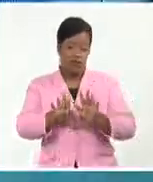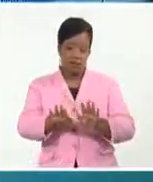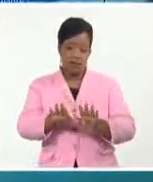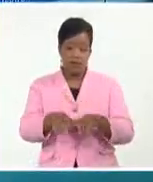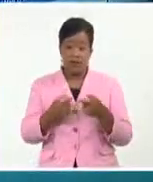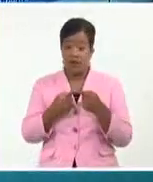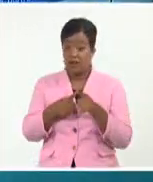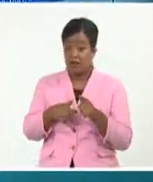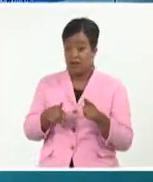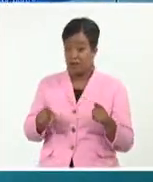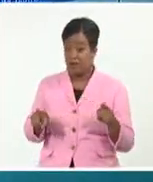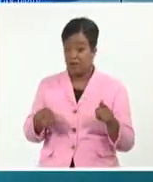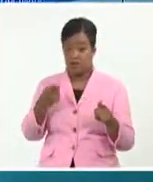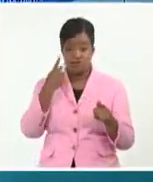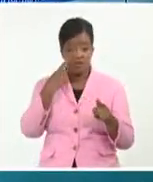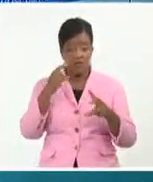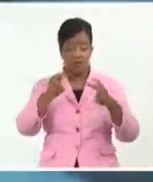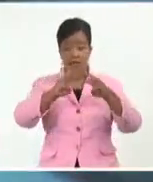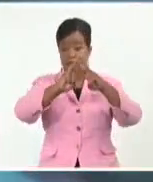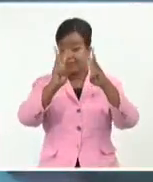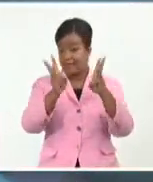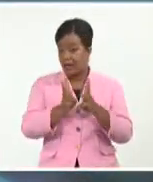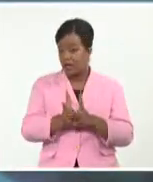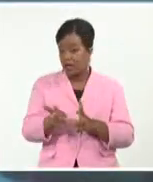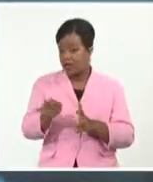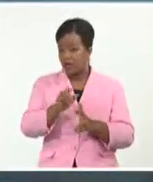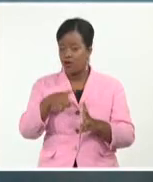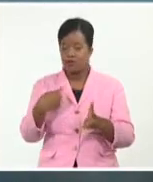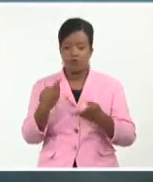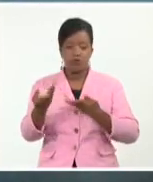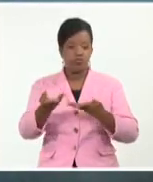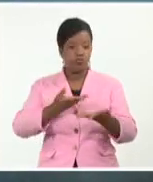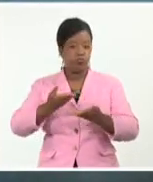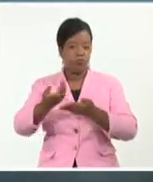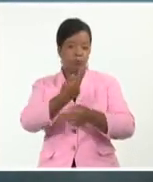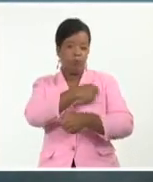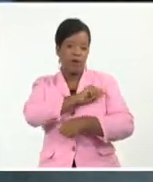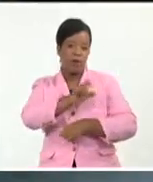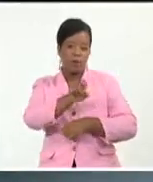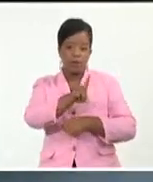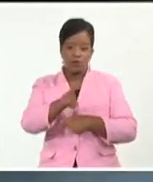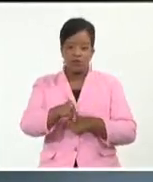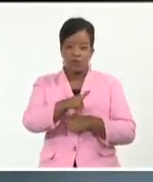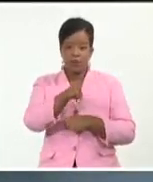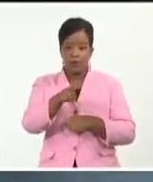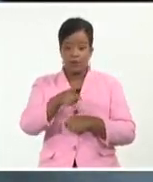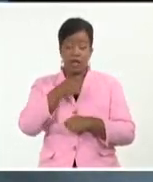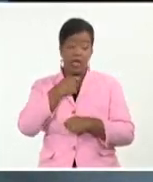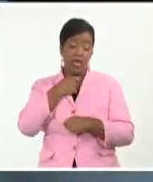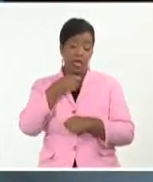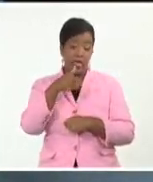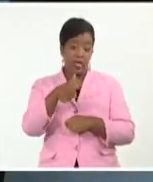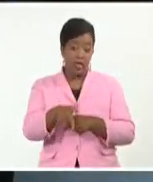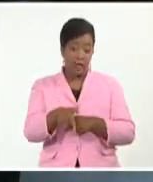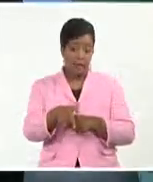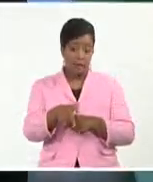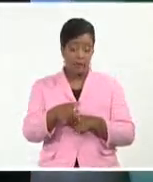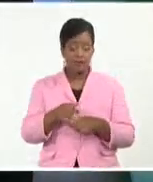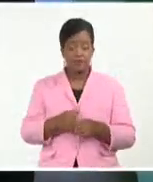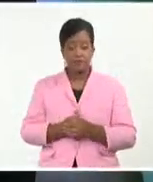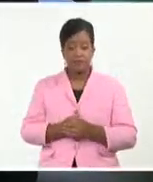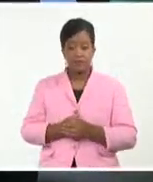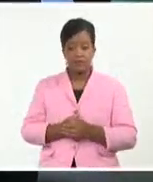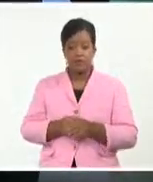a partir de las cosas que hemos visto en redes sociales y lo que hemos también intercambiado con algunas personas, si por alguna razón no sucedió de ese modo,